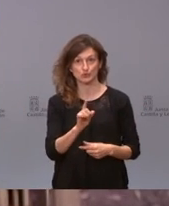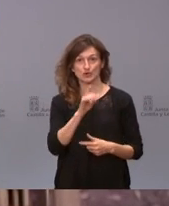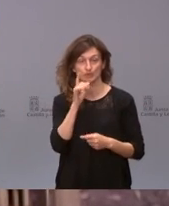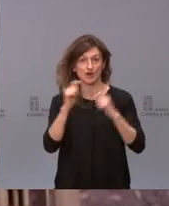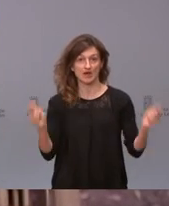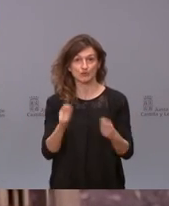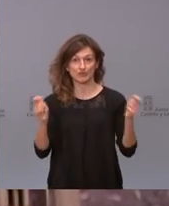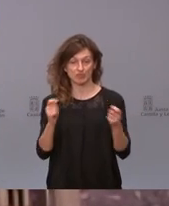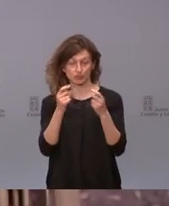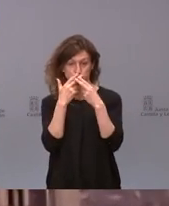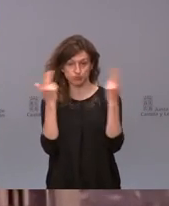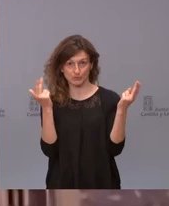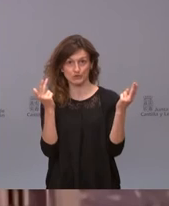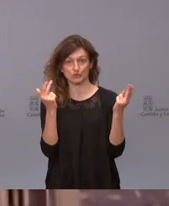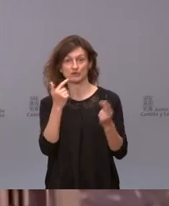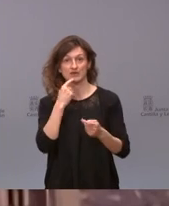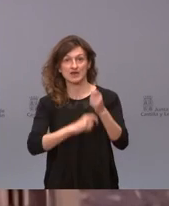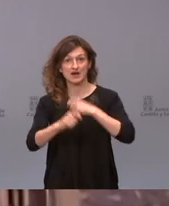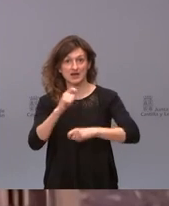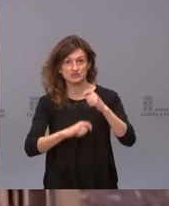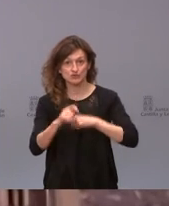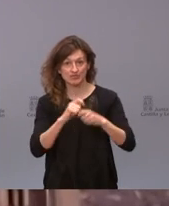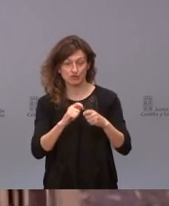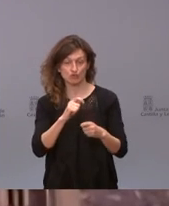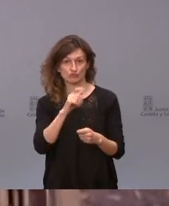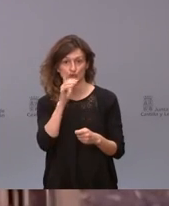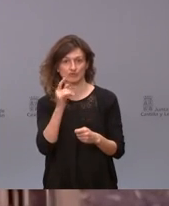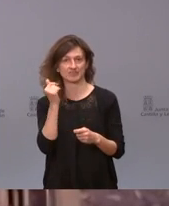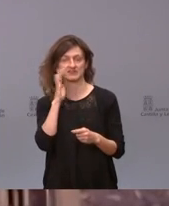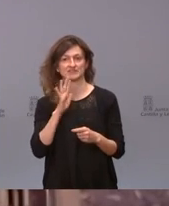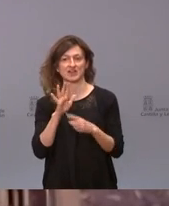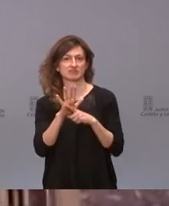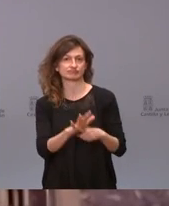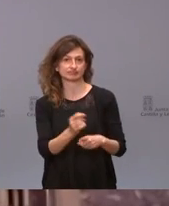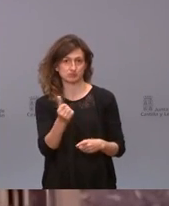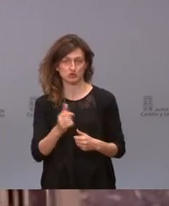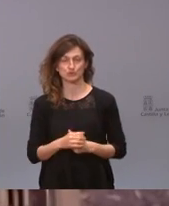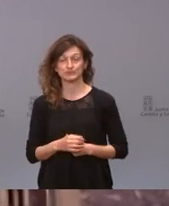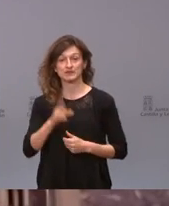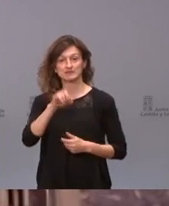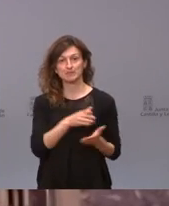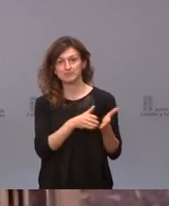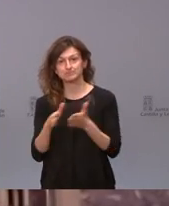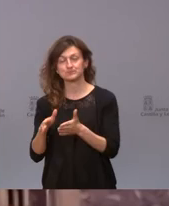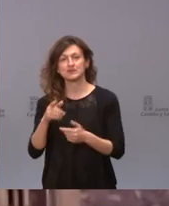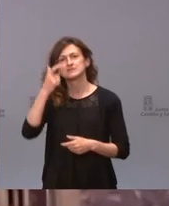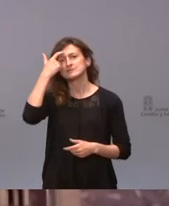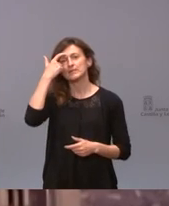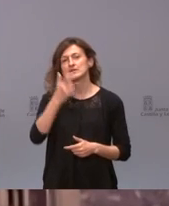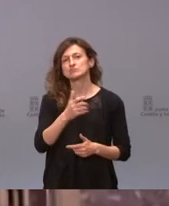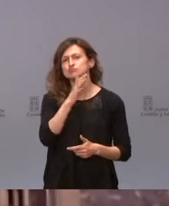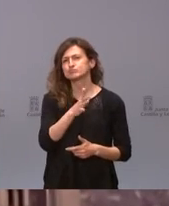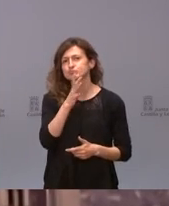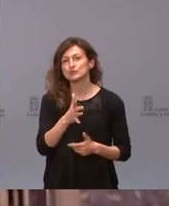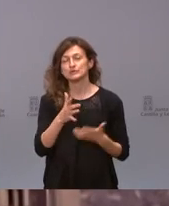públicamente la asociación APADEFIN como un trato discriminatorio y por otro lado saber también los motivos por los